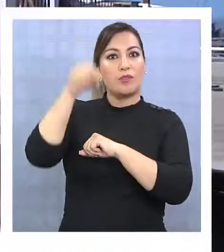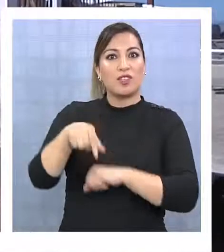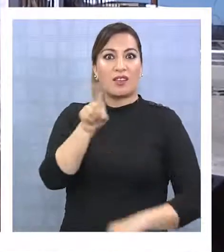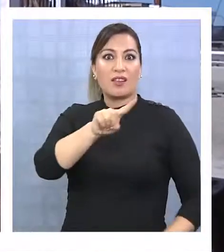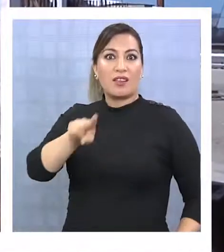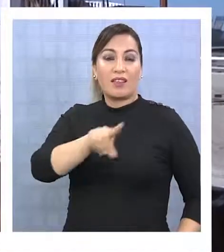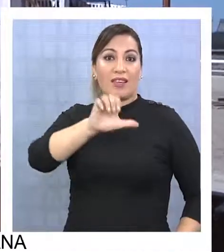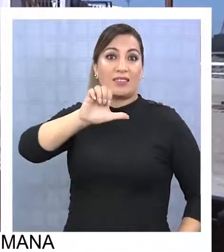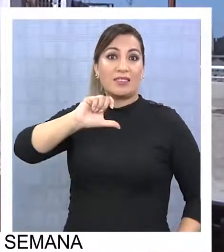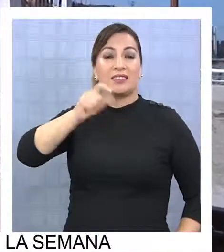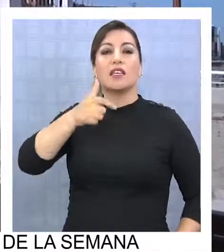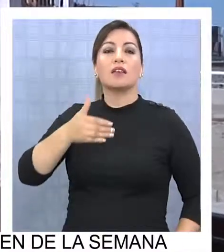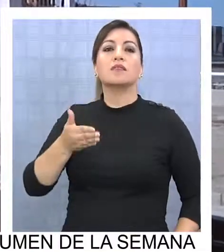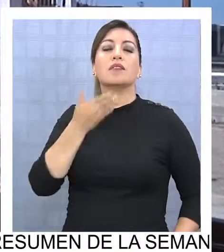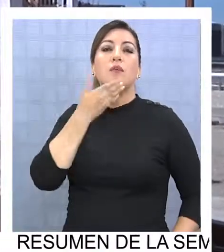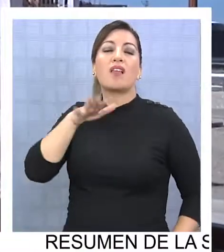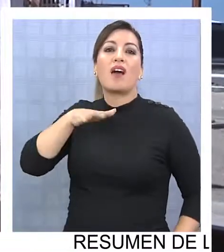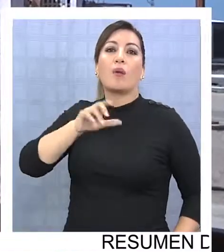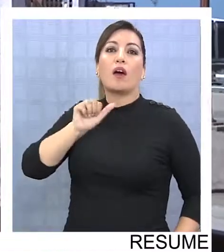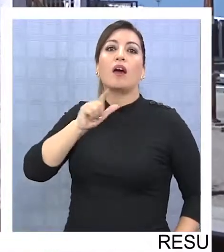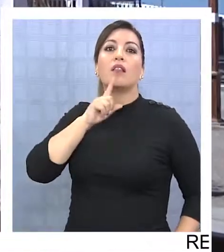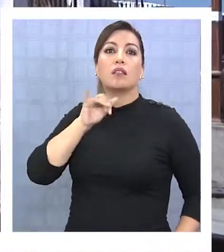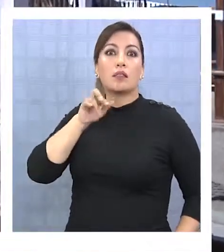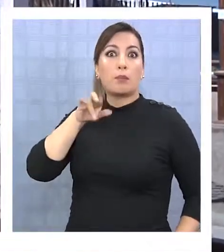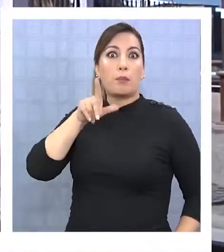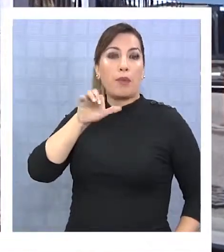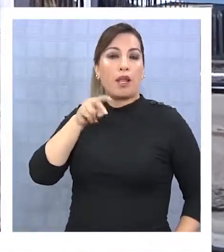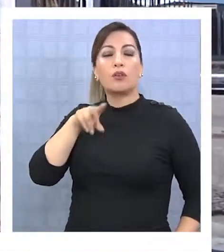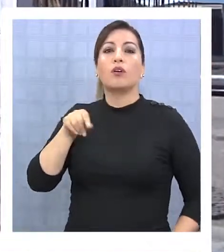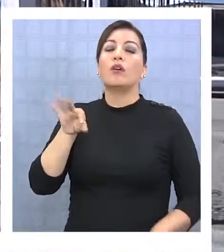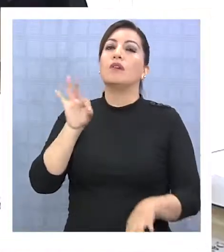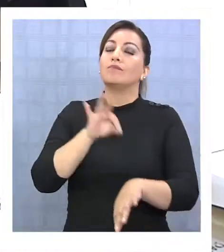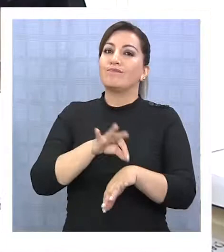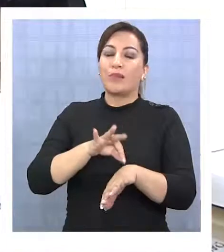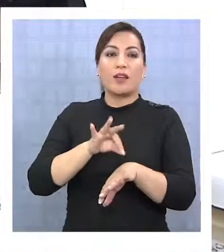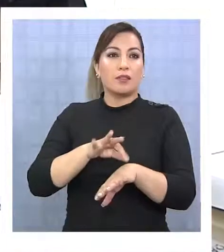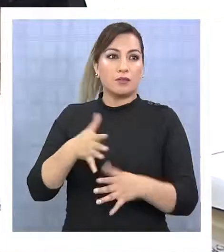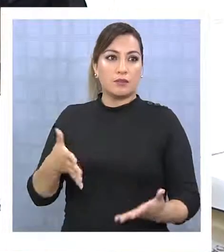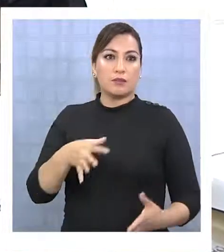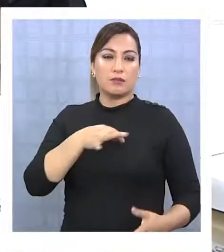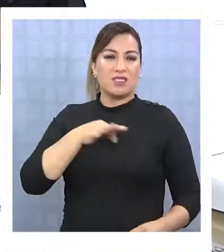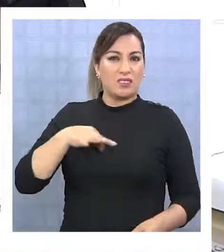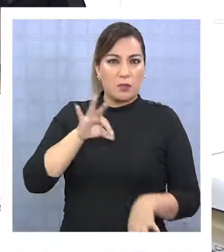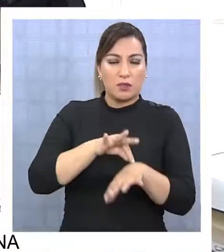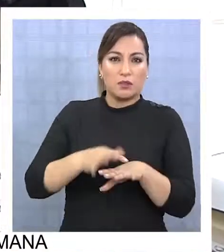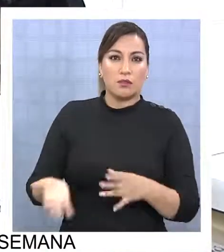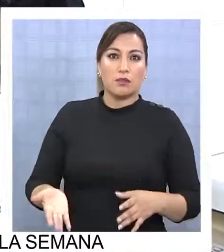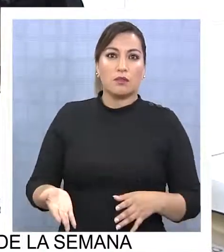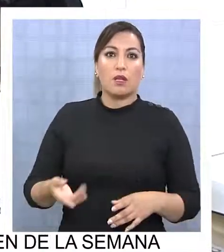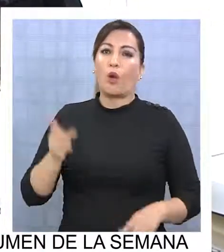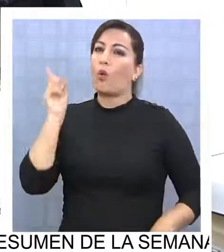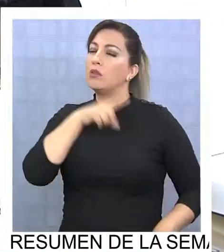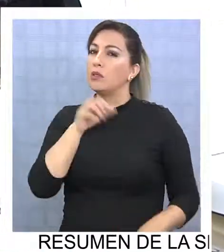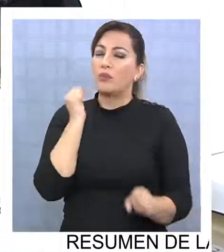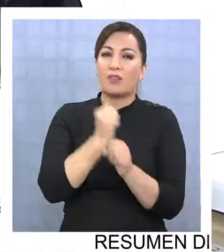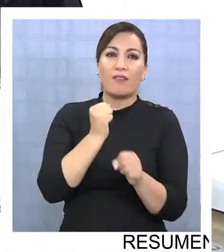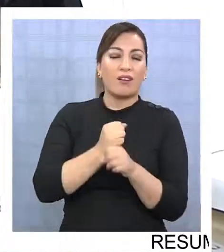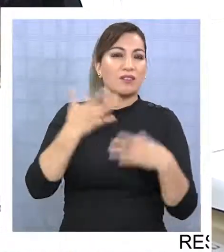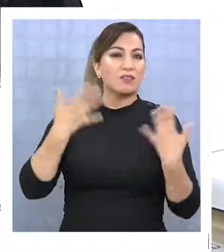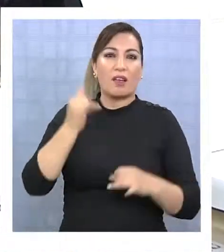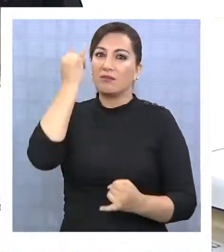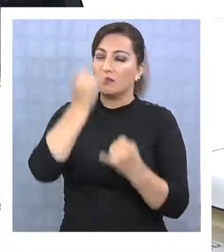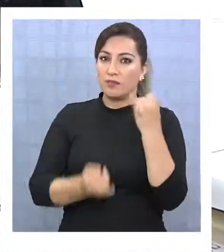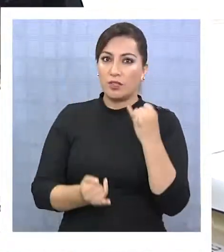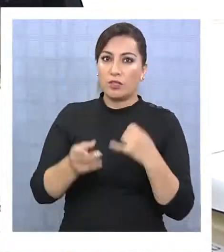SEC, Agua del Altiplano y la Ceremi de Salud. Las obras físicas ya están terminadas. Estamos en este momento,